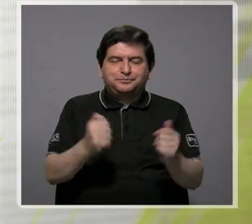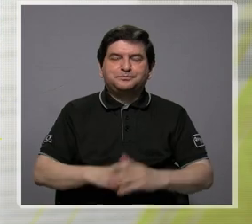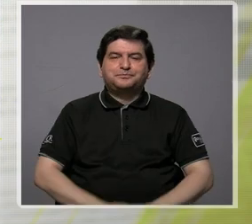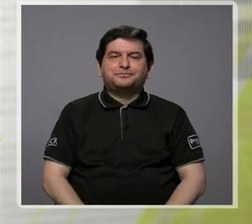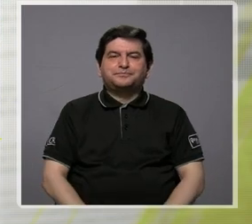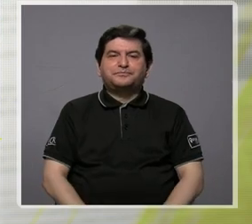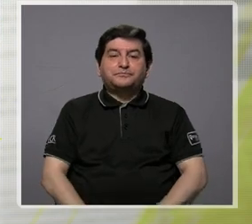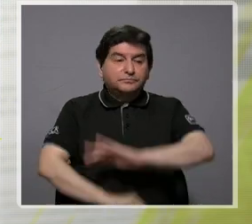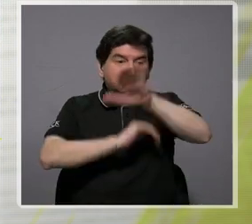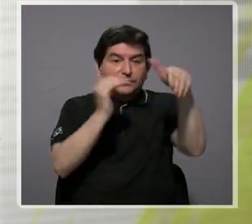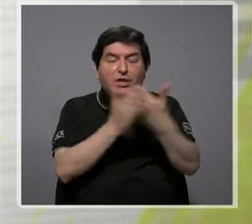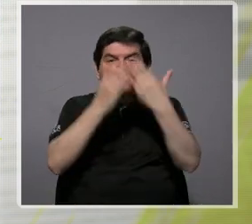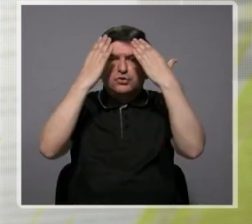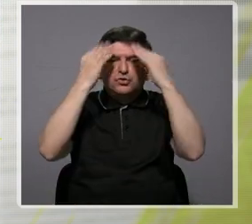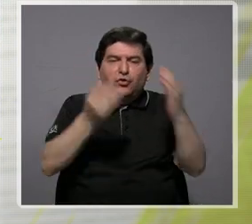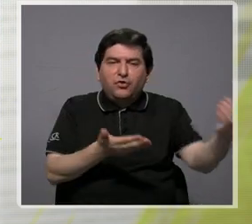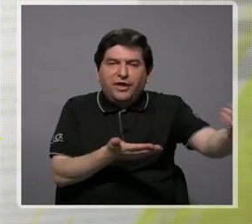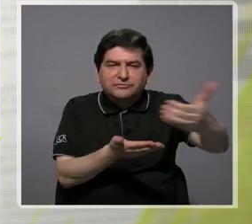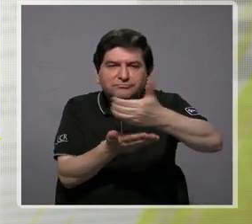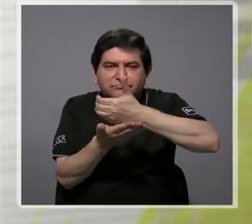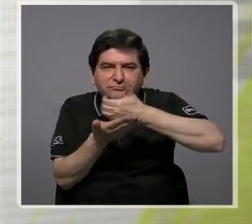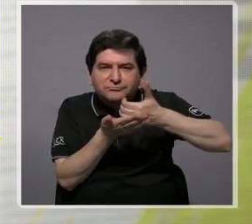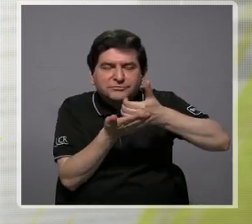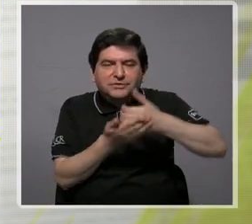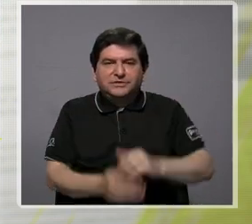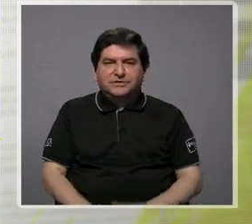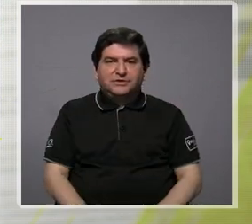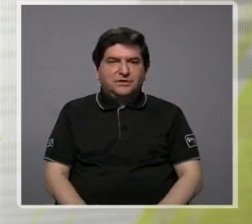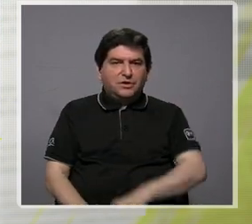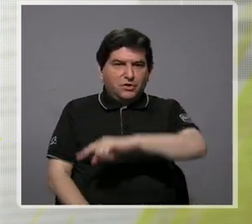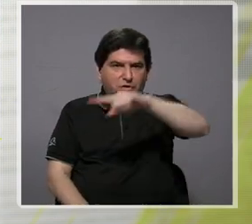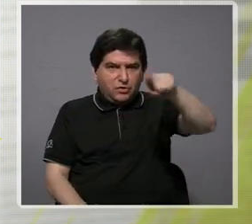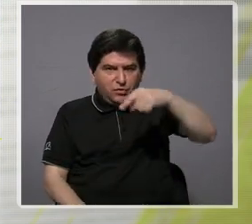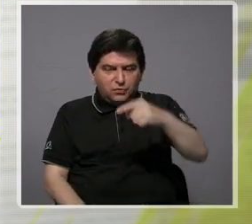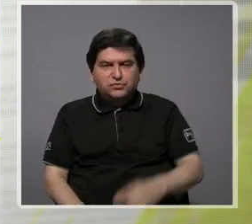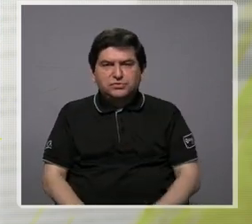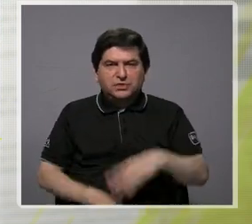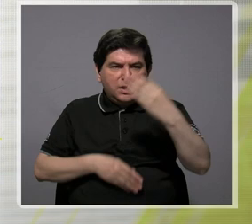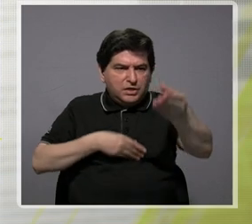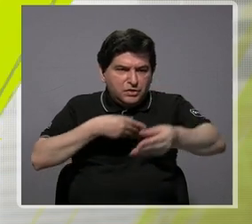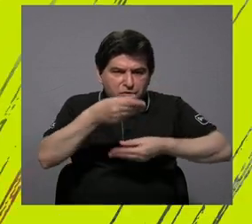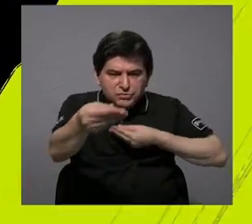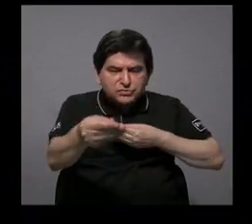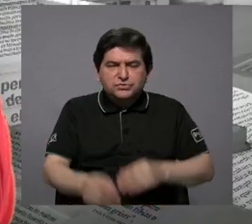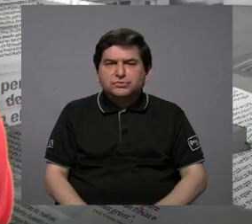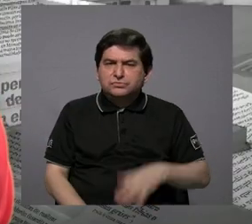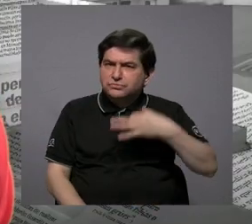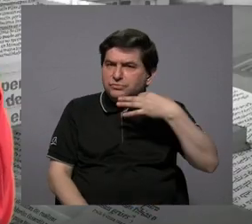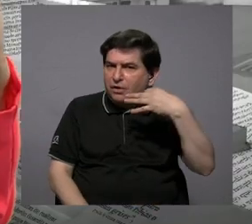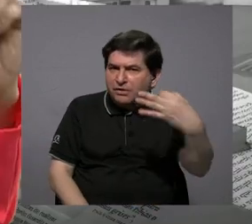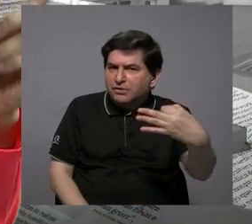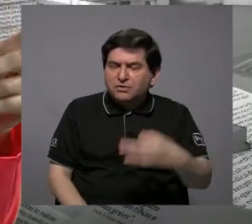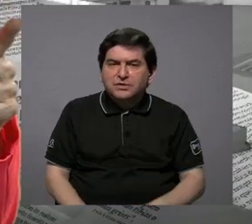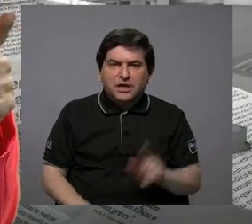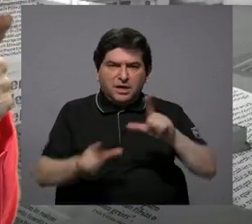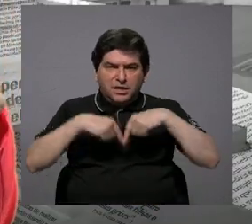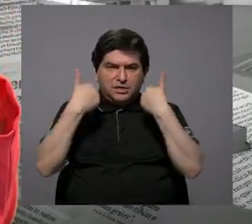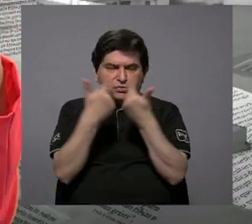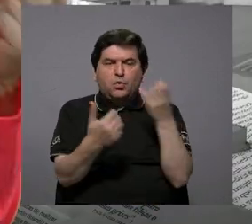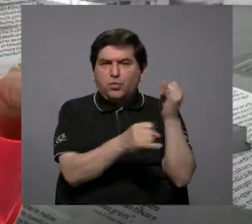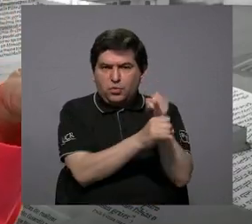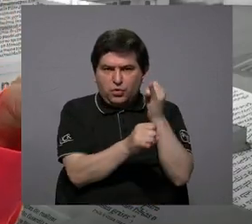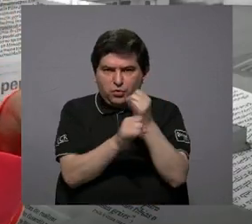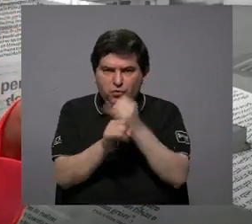Y toda esta información que están recopilando, ustedes las están intercambiando a diario ya sea con este grupo de